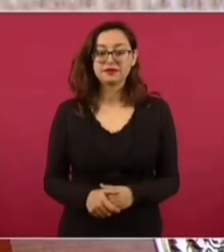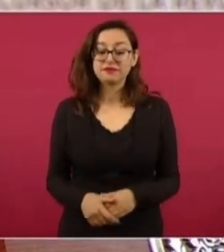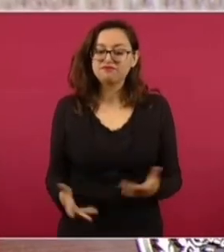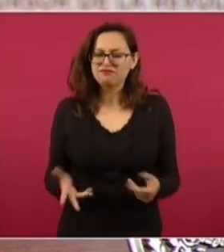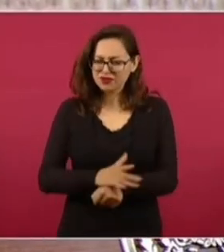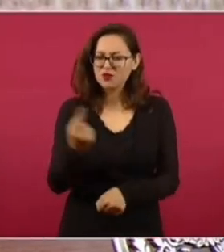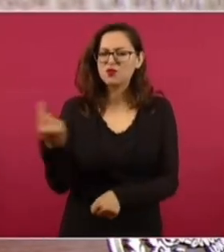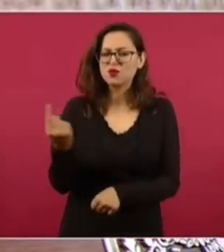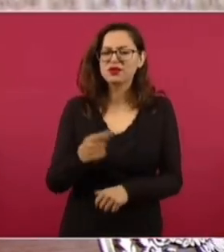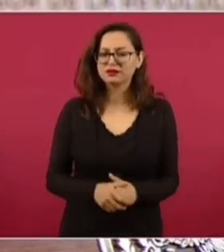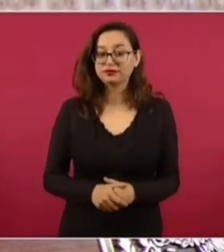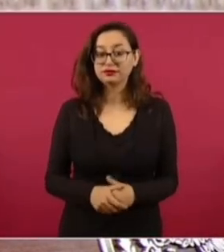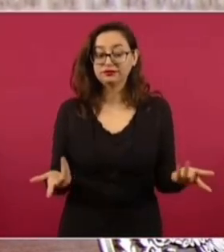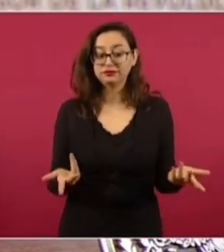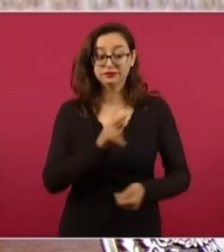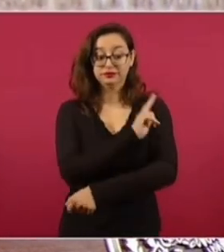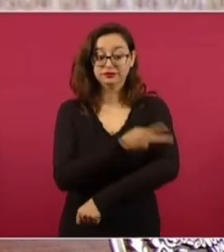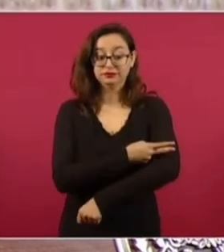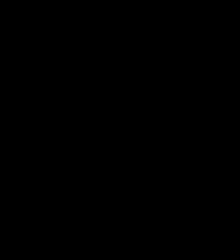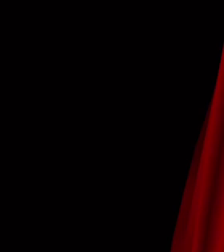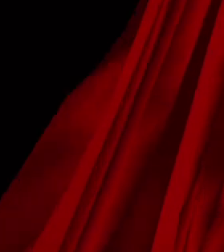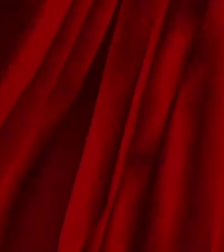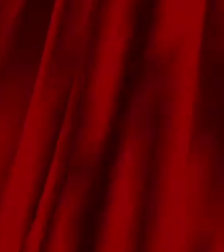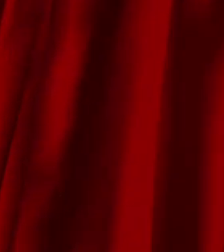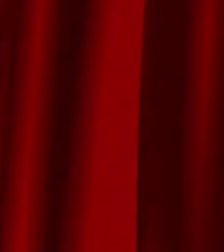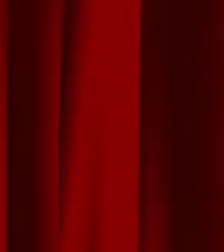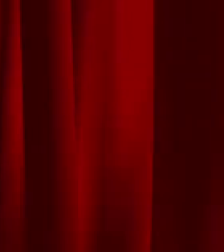hay que tenerle mucho apego, ni al poder, ni al dinero.